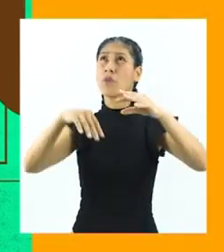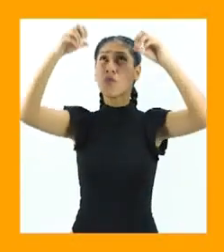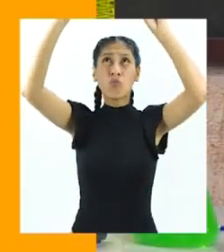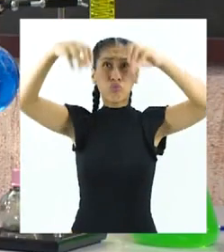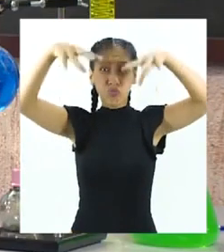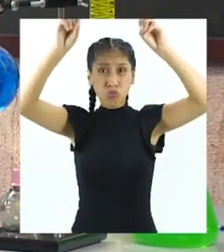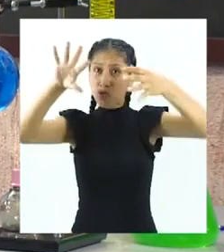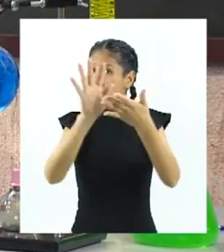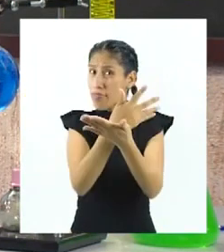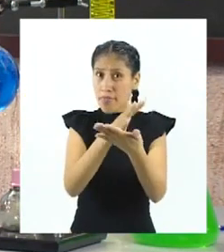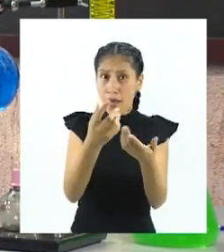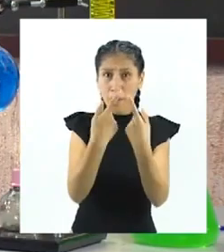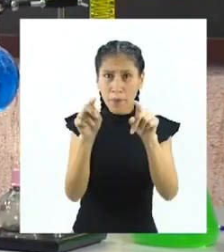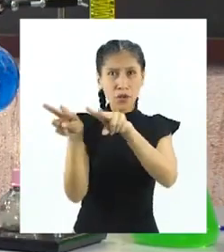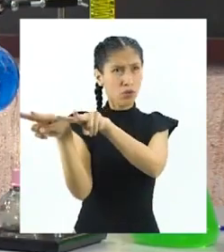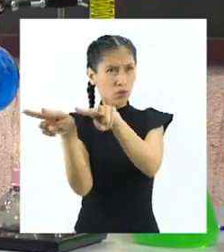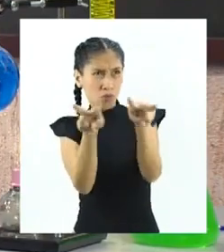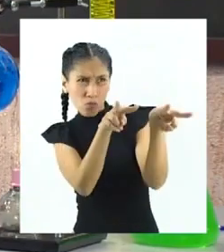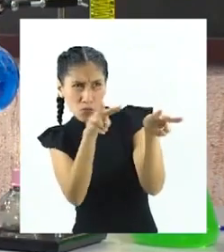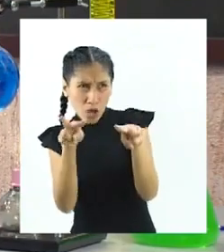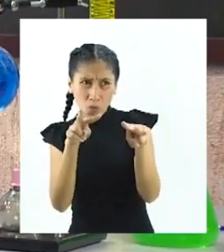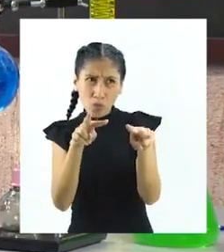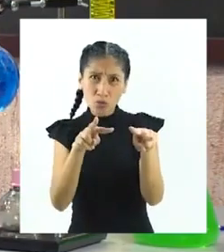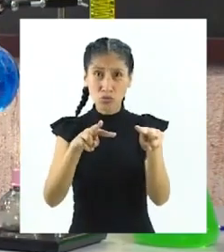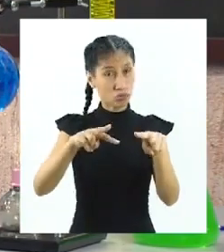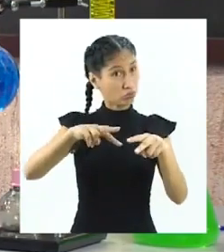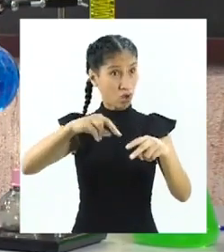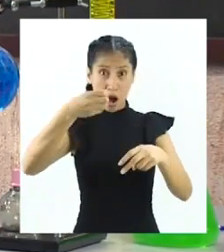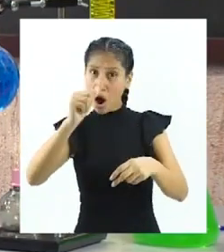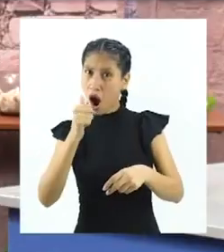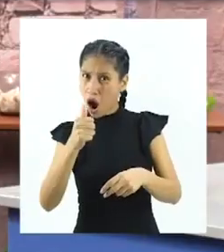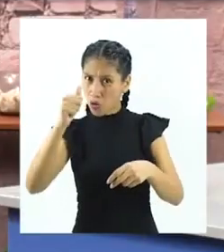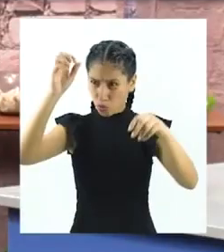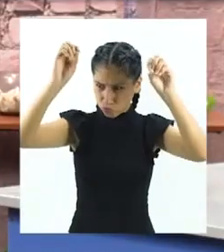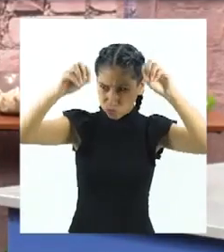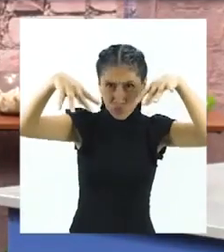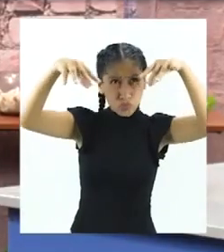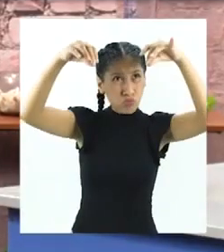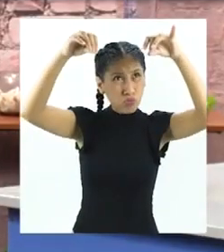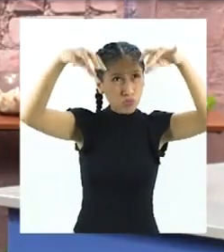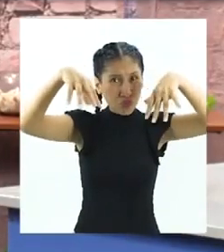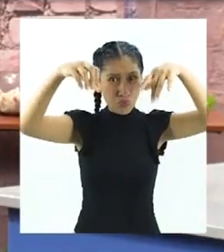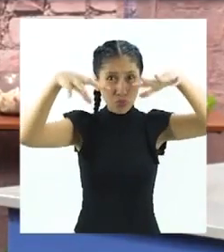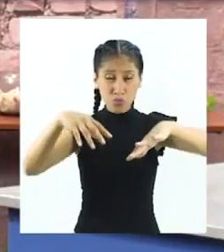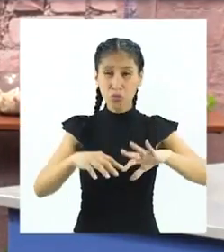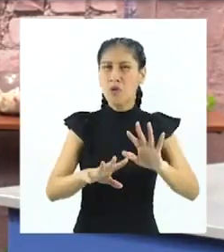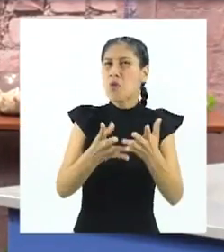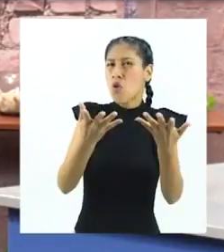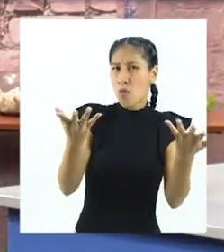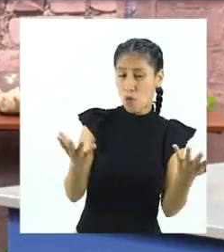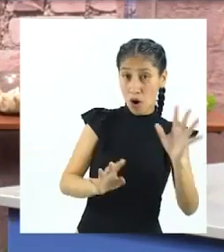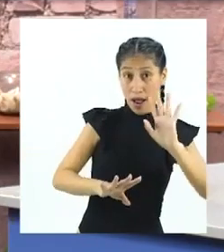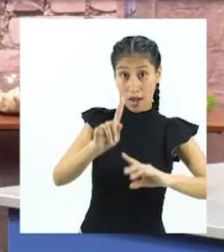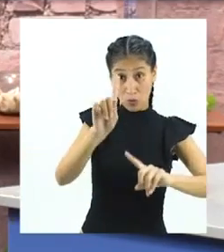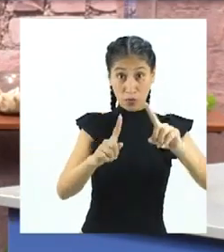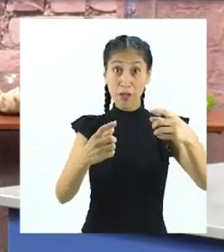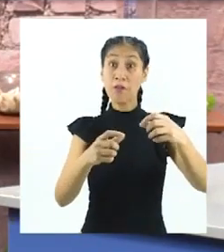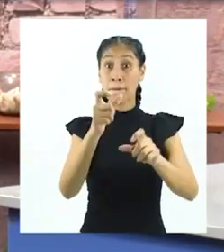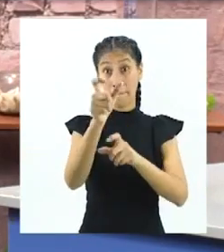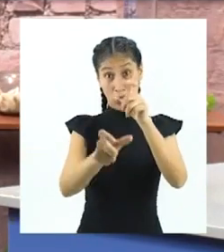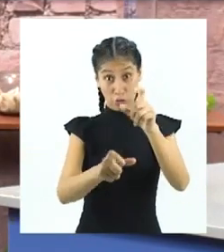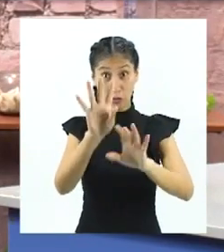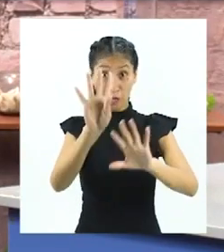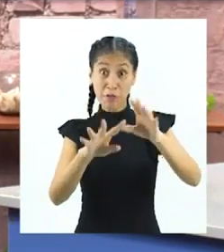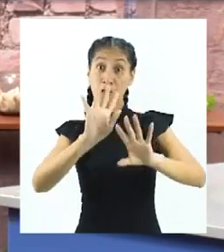llueve? Bueno, es posible que esté empezando una llovizna. Otra hipótesis es que la persona en el interior del